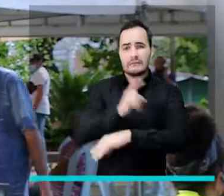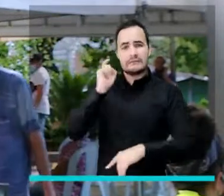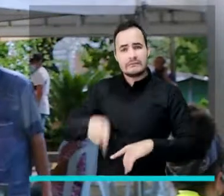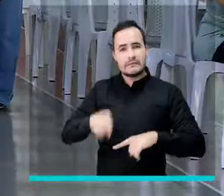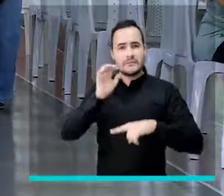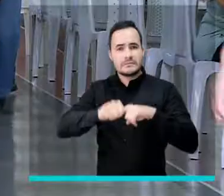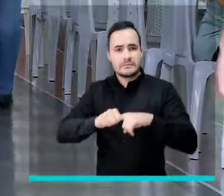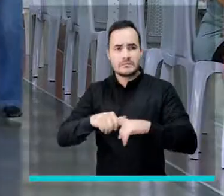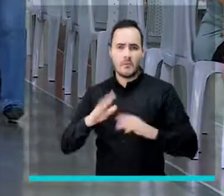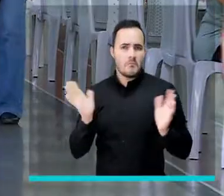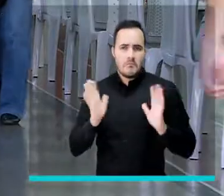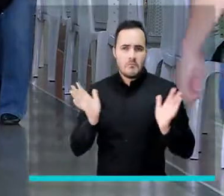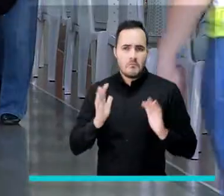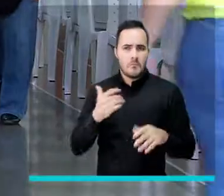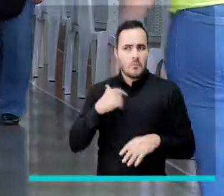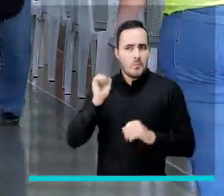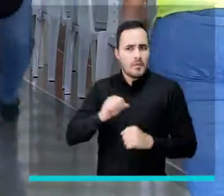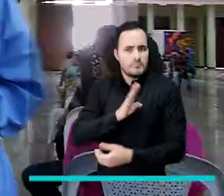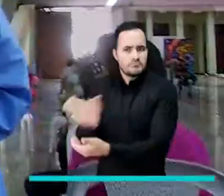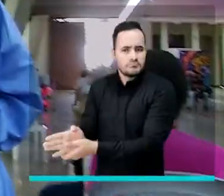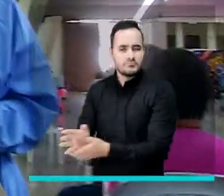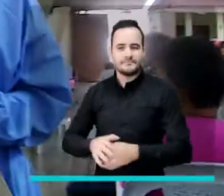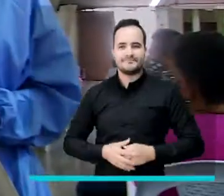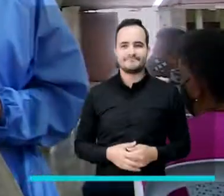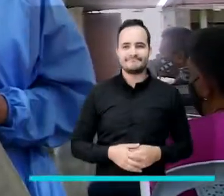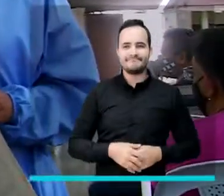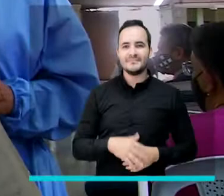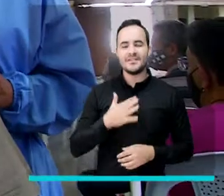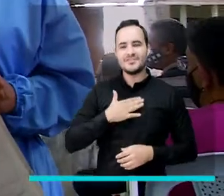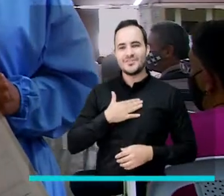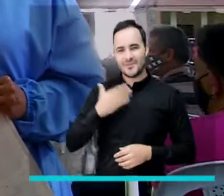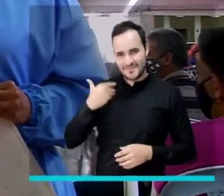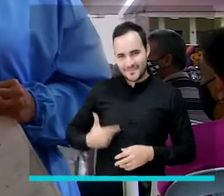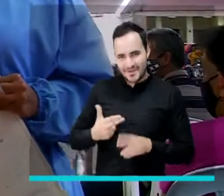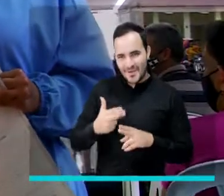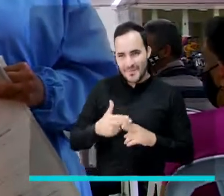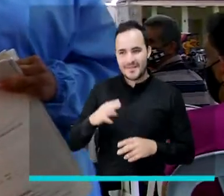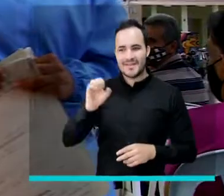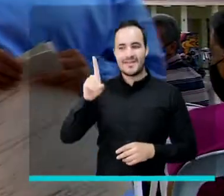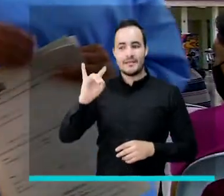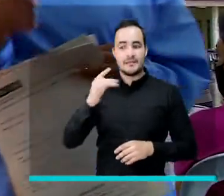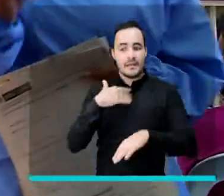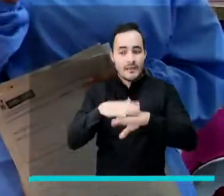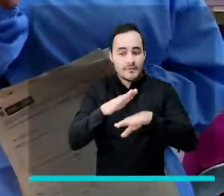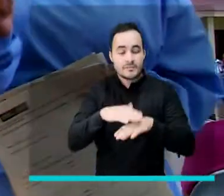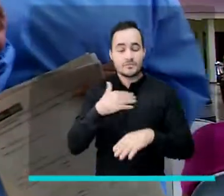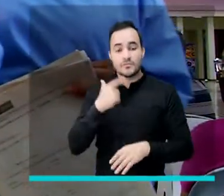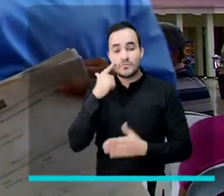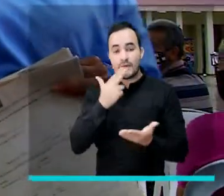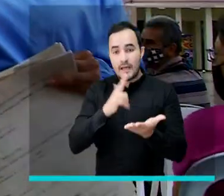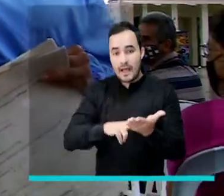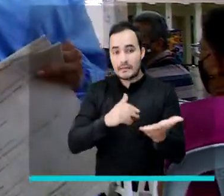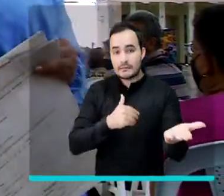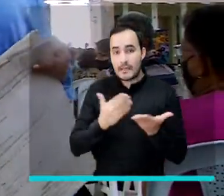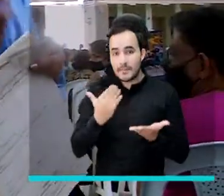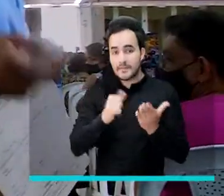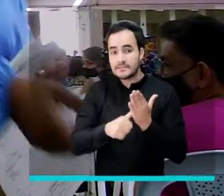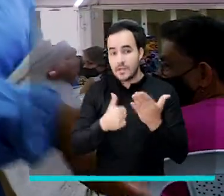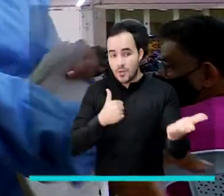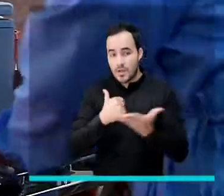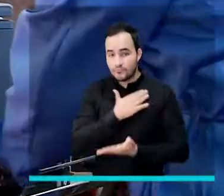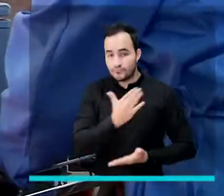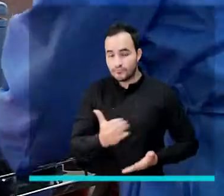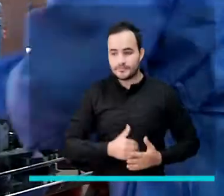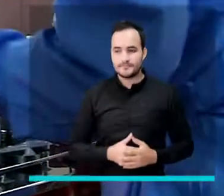los que no habían podido vacunarse. Mi nombre es Ana María y les voy a recibir el consentimiento informado y la